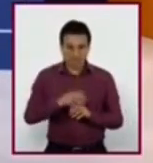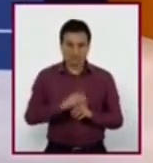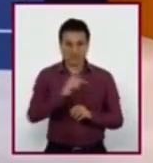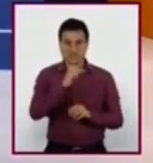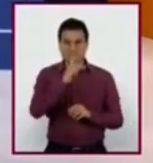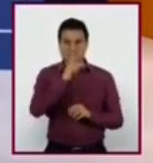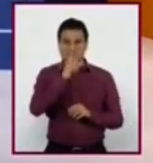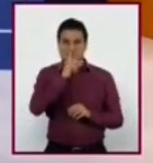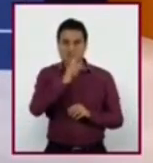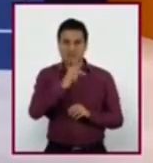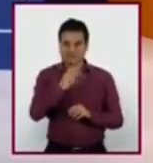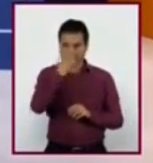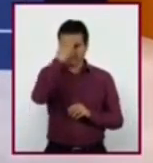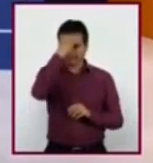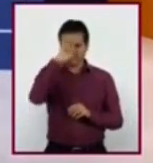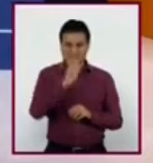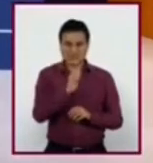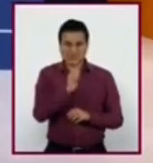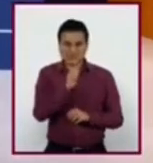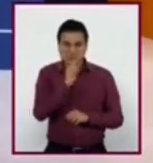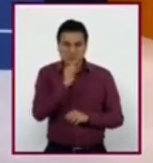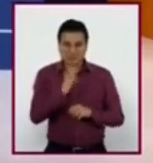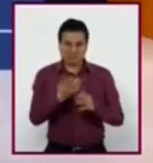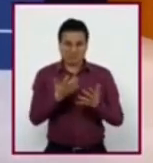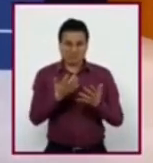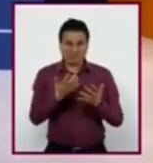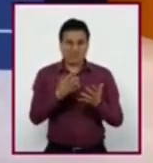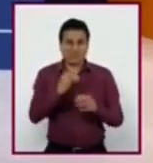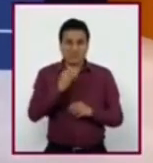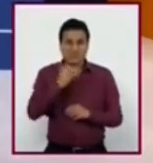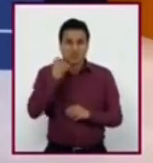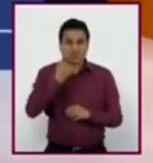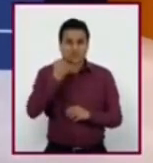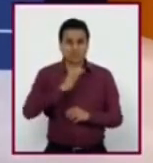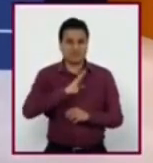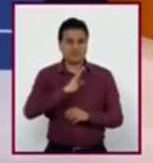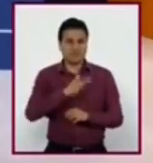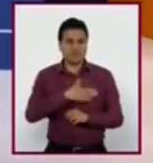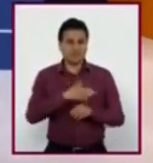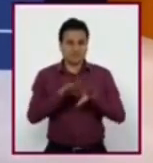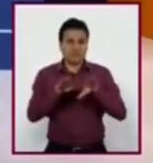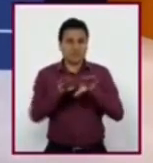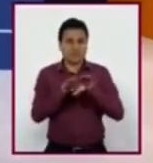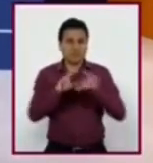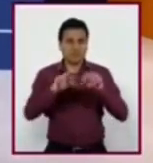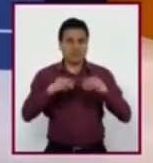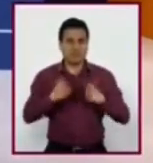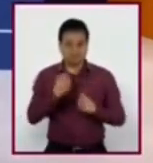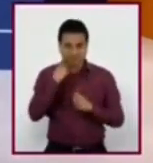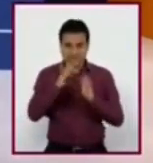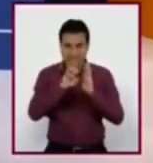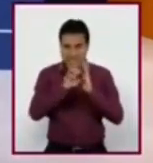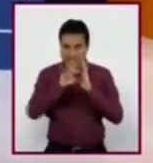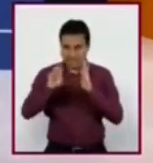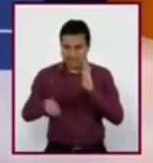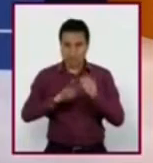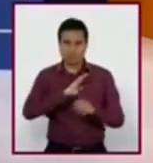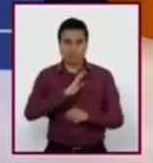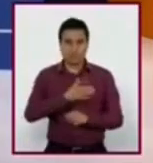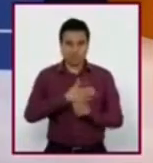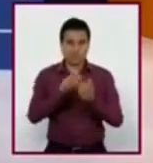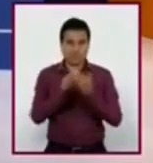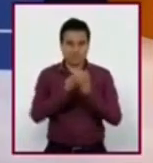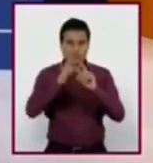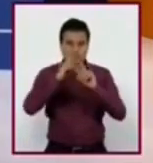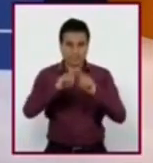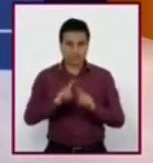todo lo que dicen, aun si en ellas se habla español. Veamos algunos ejemplos del español diverso que se habla en